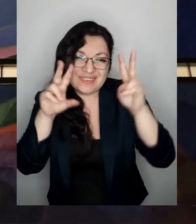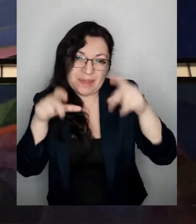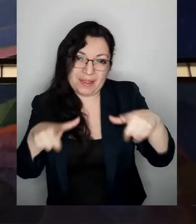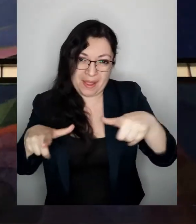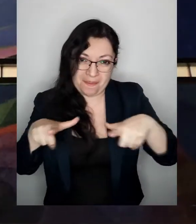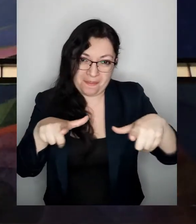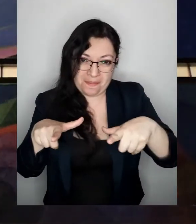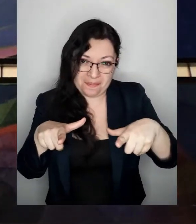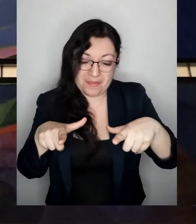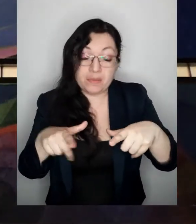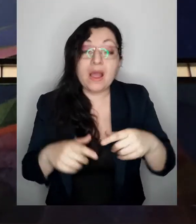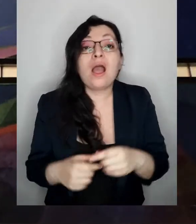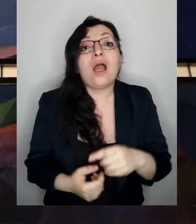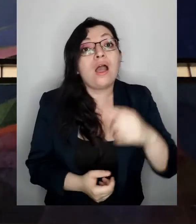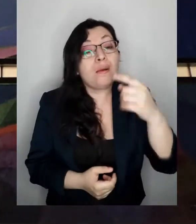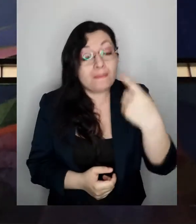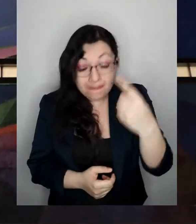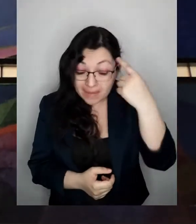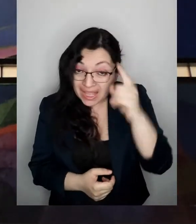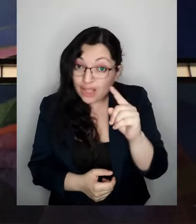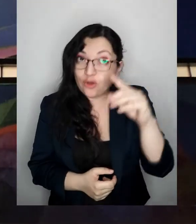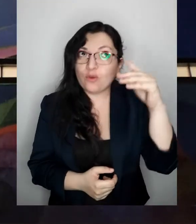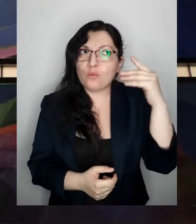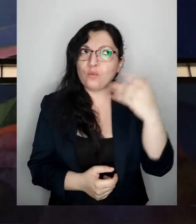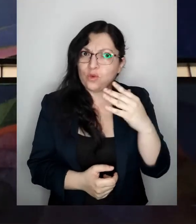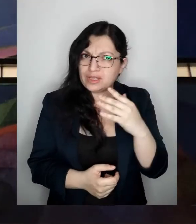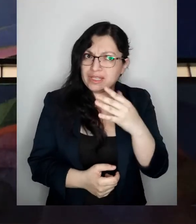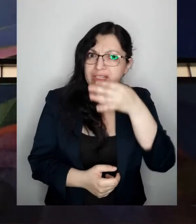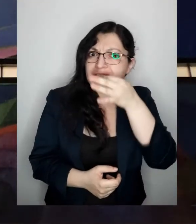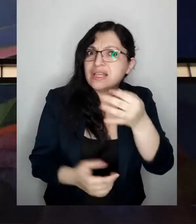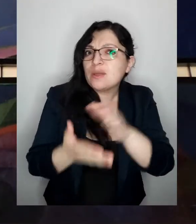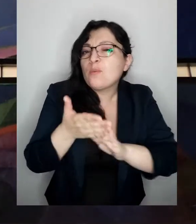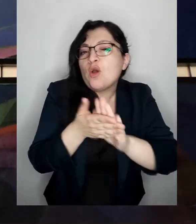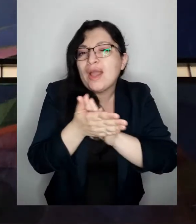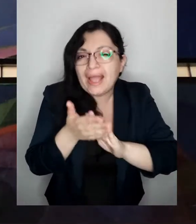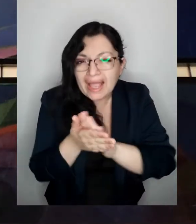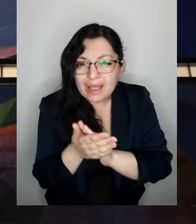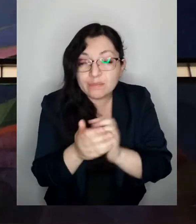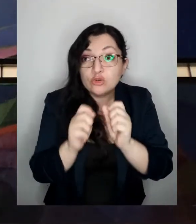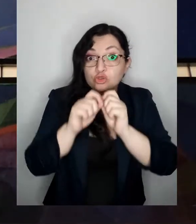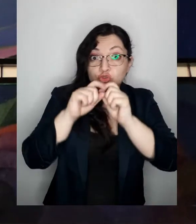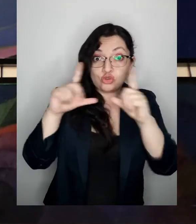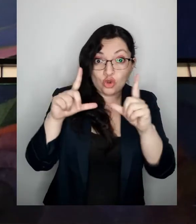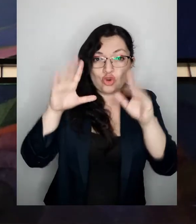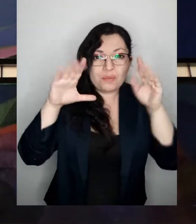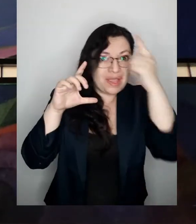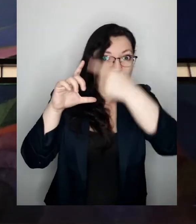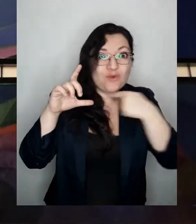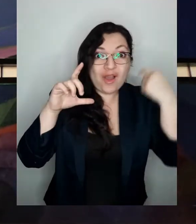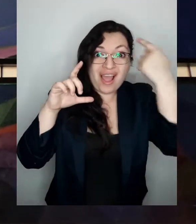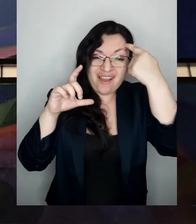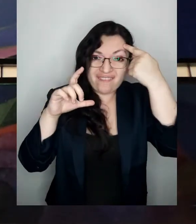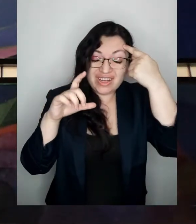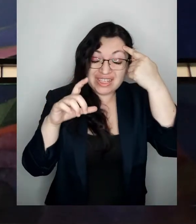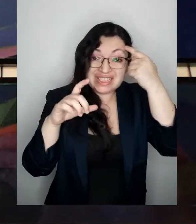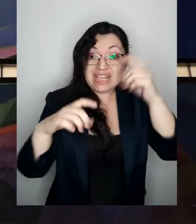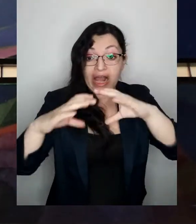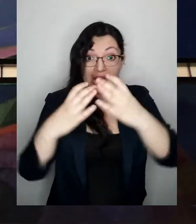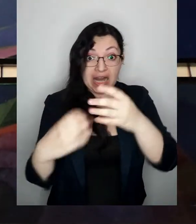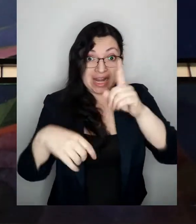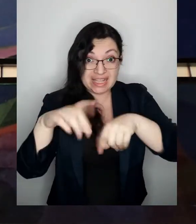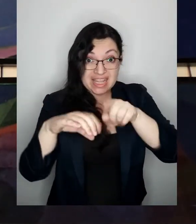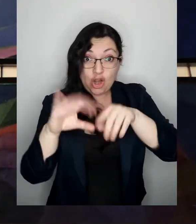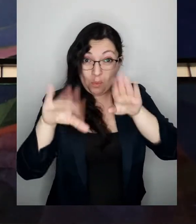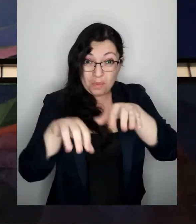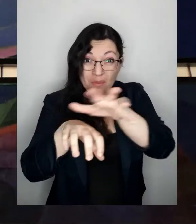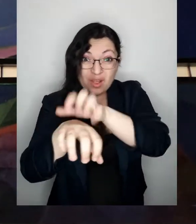Es importante señalar que si tu cabeza fuese el sol la tierra no sería tan grande como la naranja, sería mucho más pequeña sería